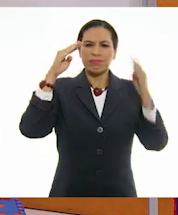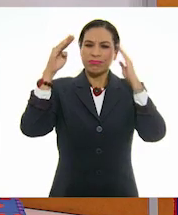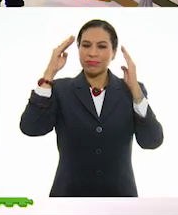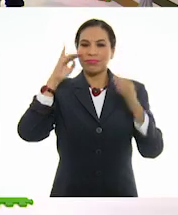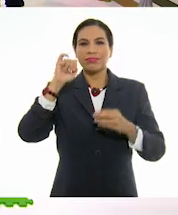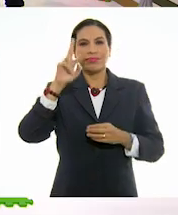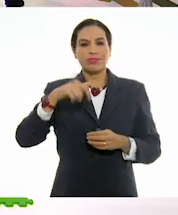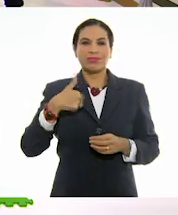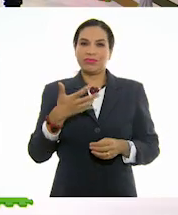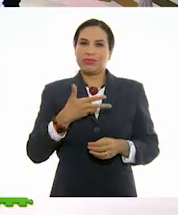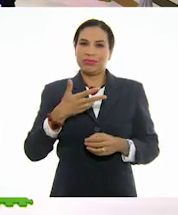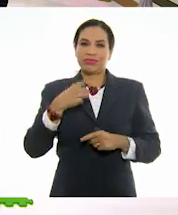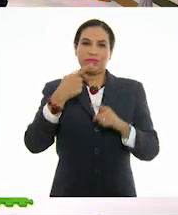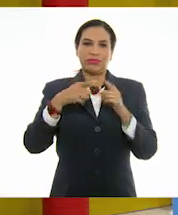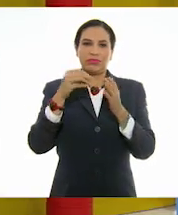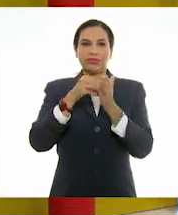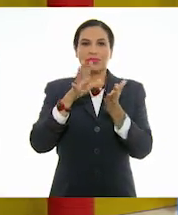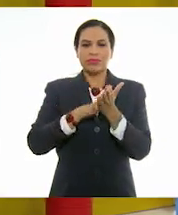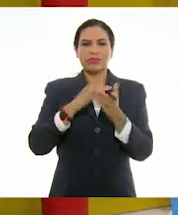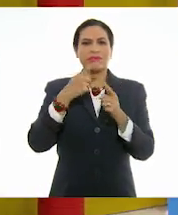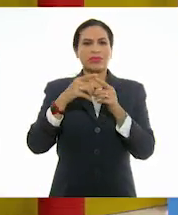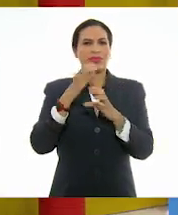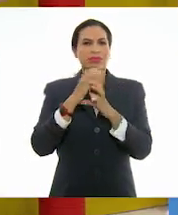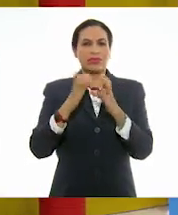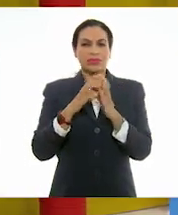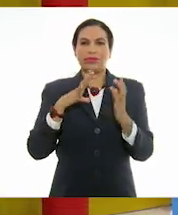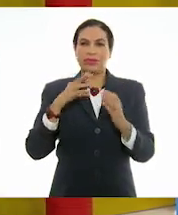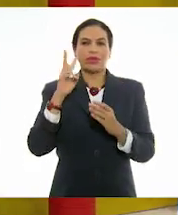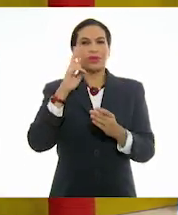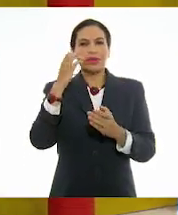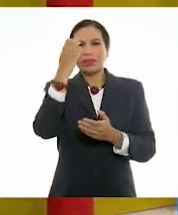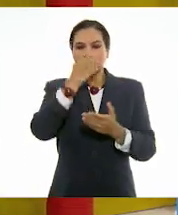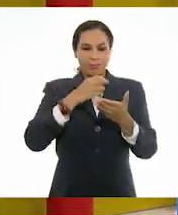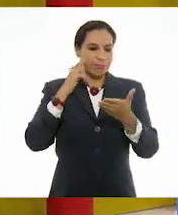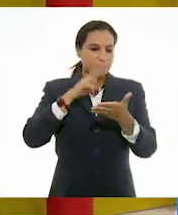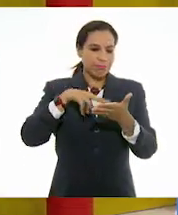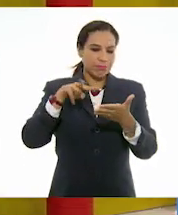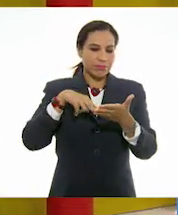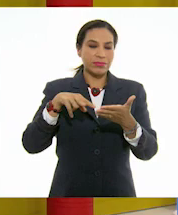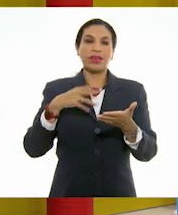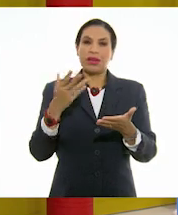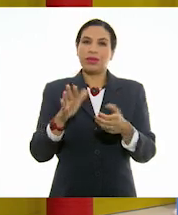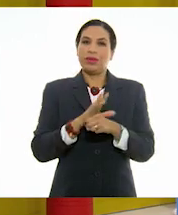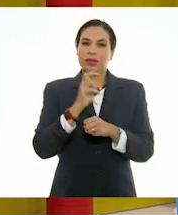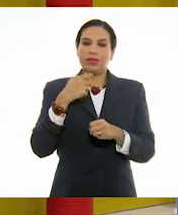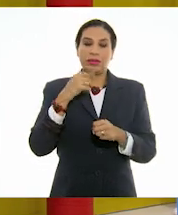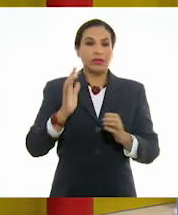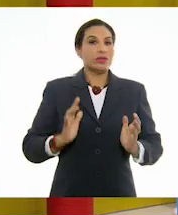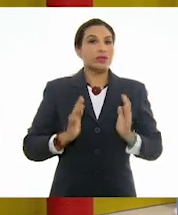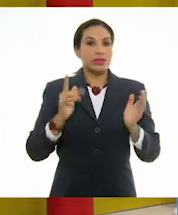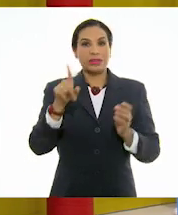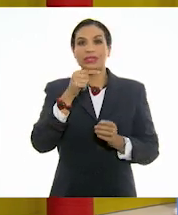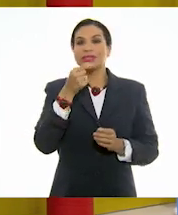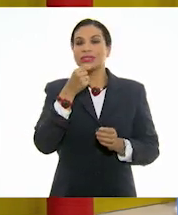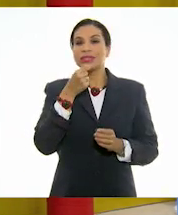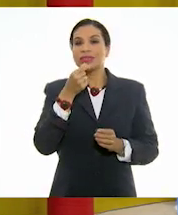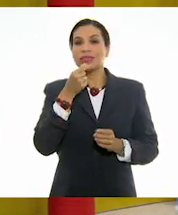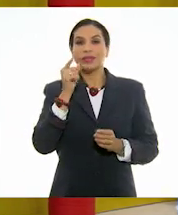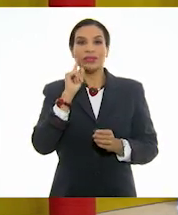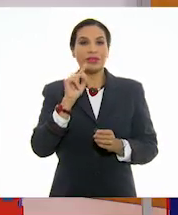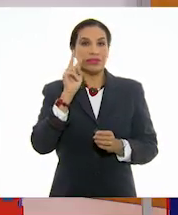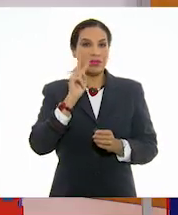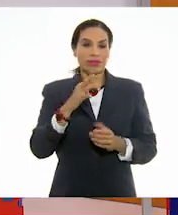Pues sí, tenía algunas notas, algunos pendientes que voy revisando. Y justo me sorprendieron las niñas y los niños.